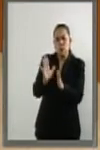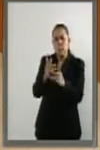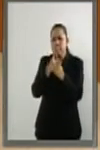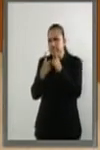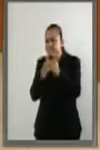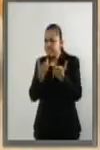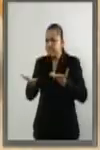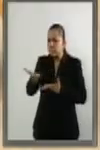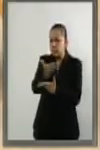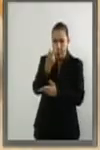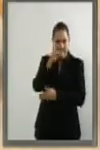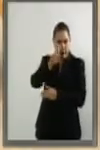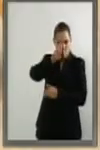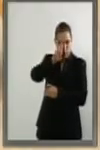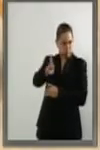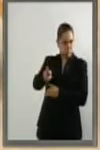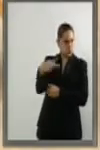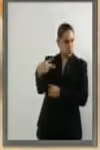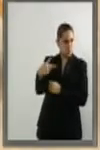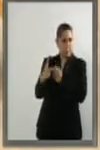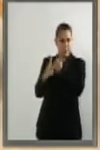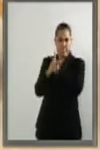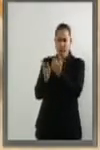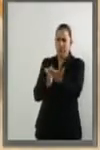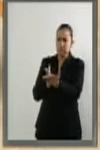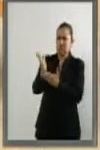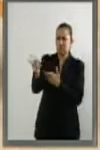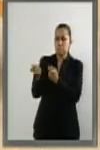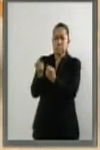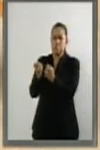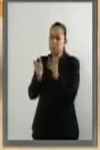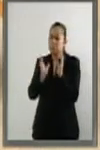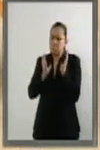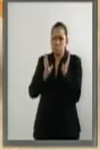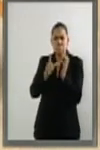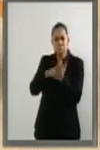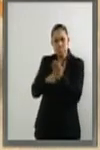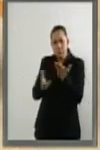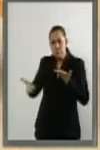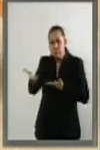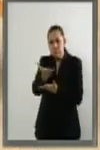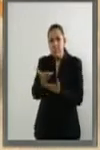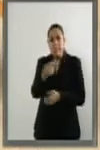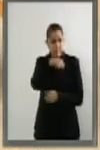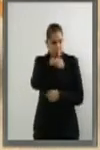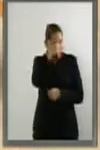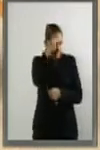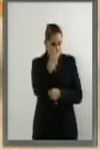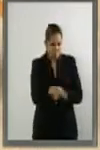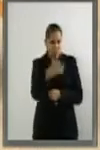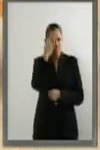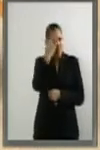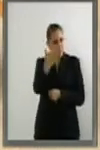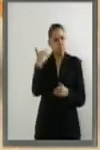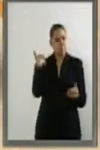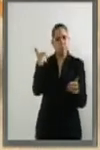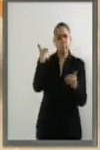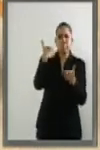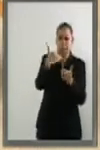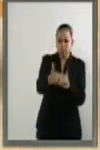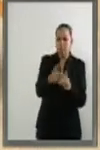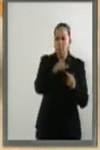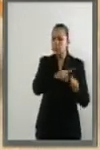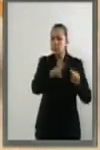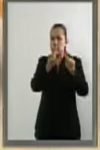Venezuela. Históricamente, nuestro país ha sido un actor fundamental para la